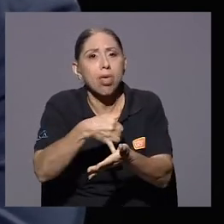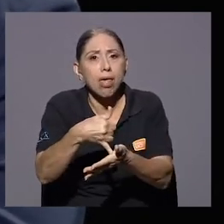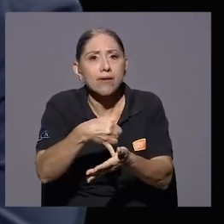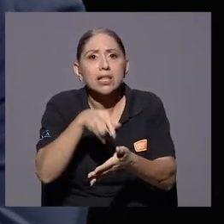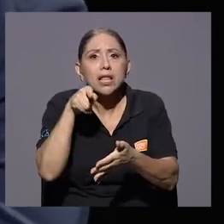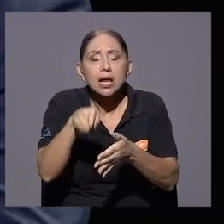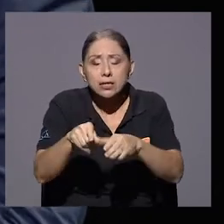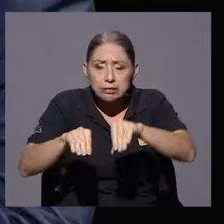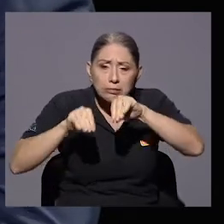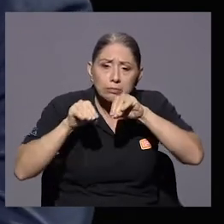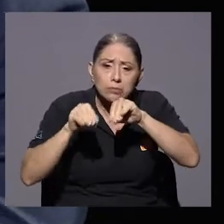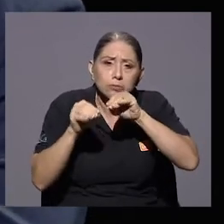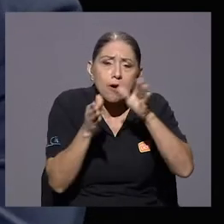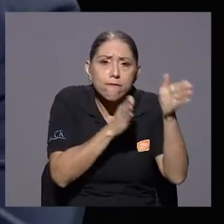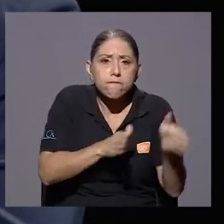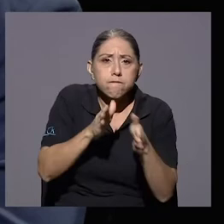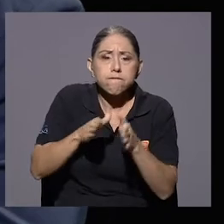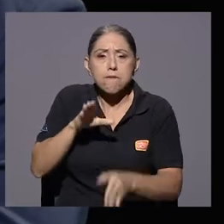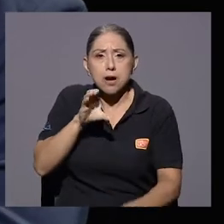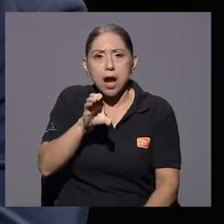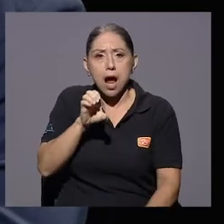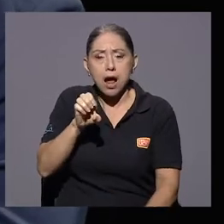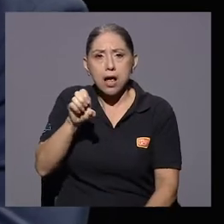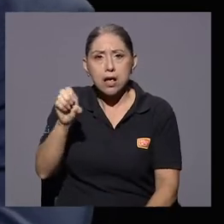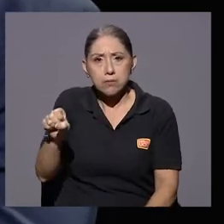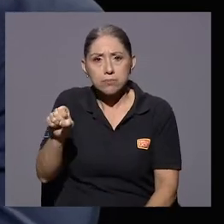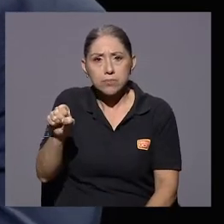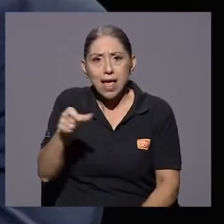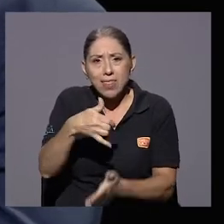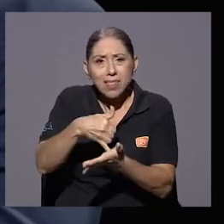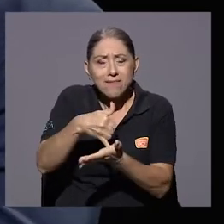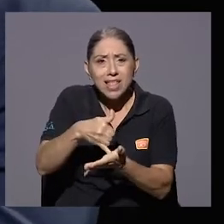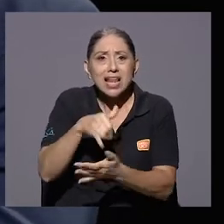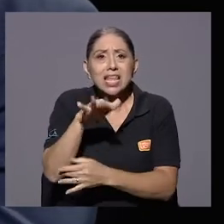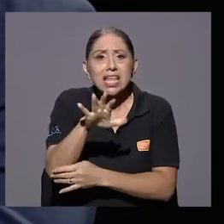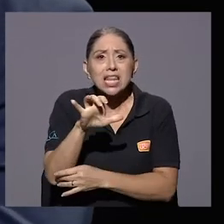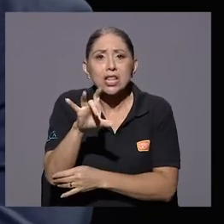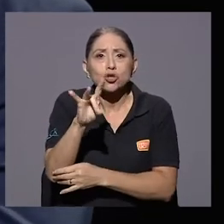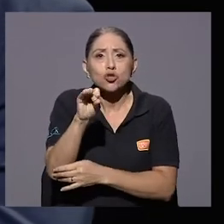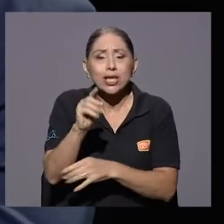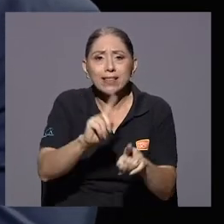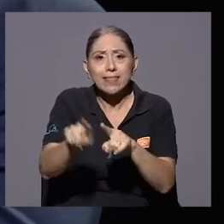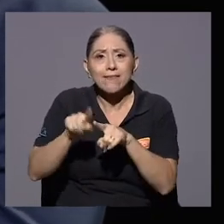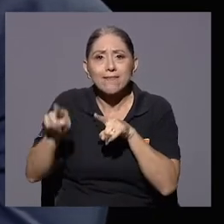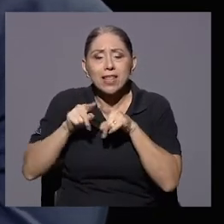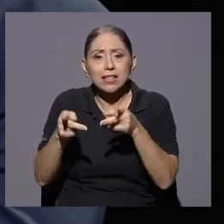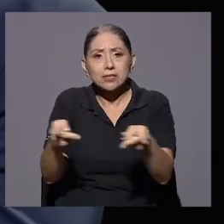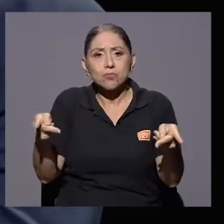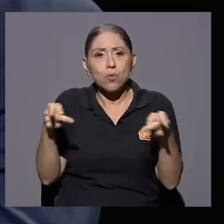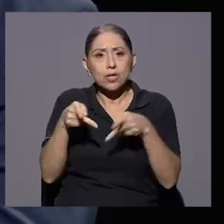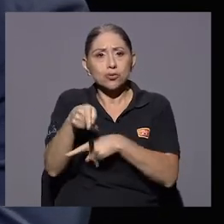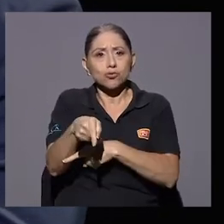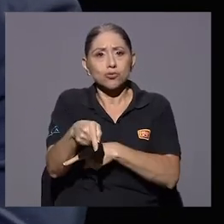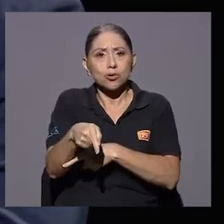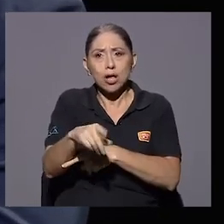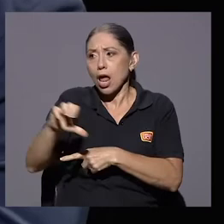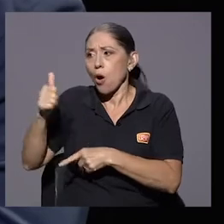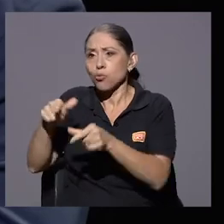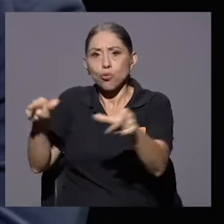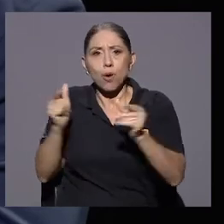formación en la Caja Costalicense de Seguro Social, a esos 580 diferentes tipos de puestos que no vas a encontrar en ningún otro lado.